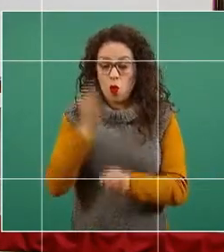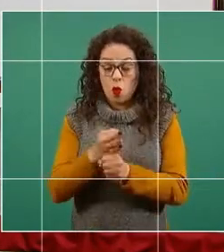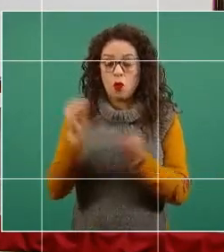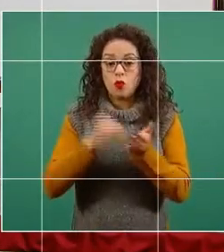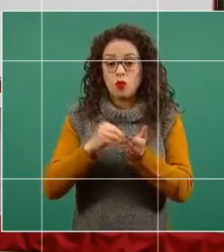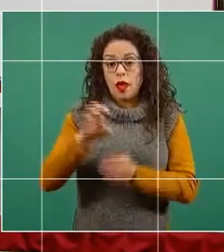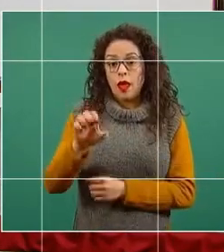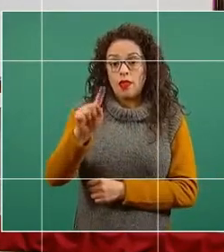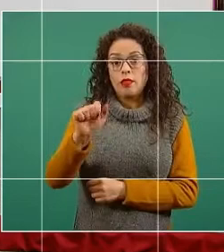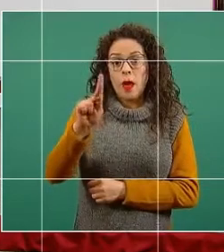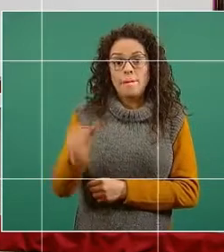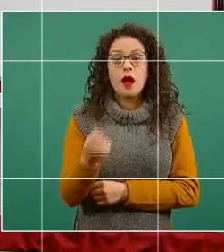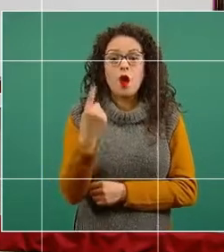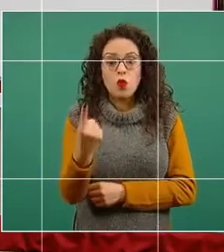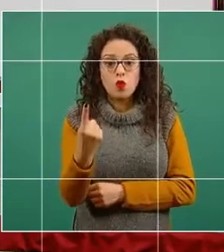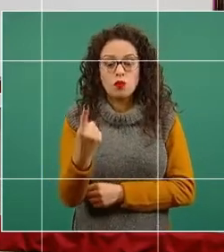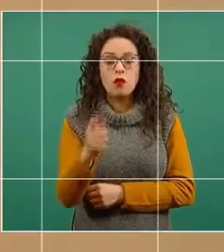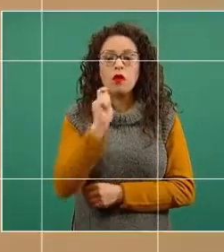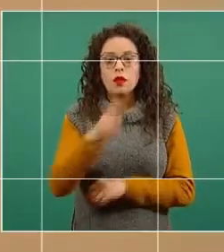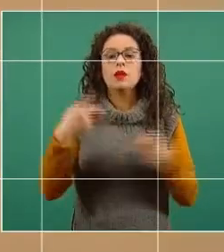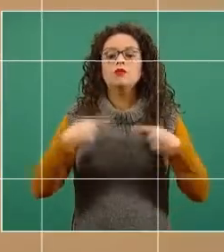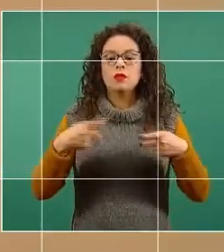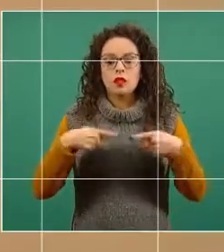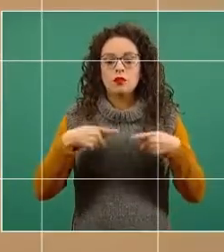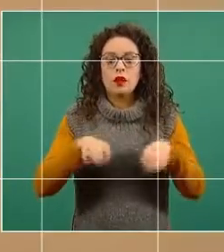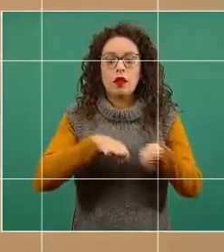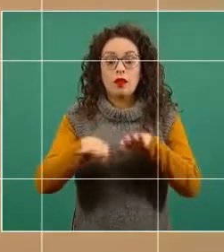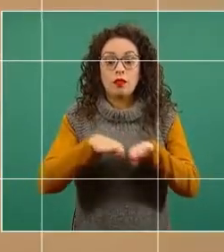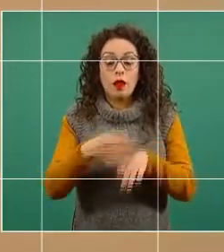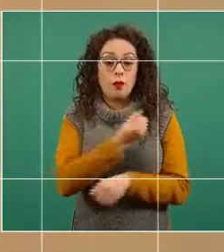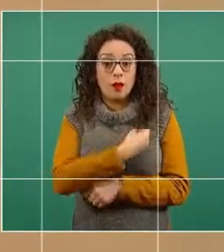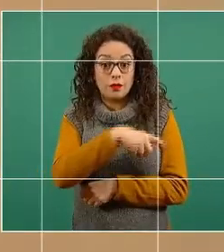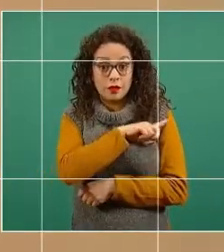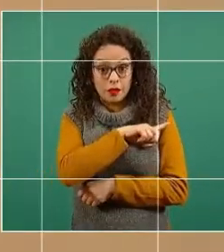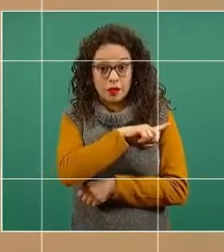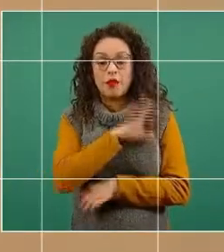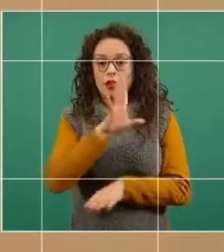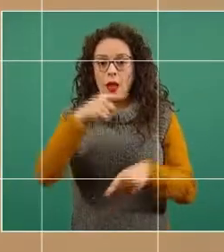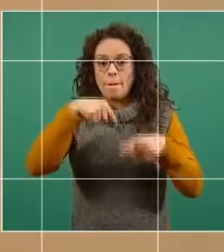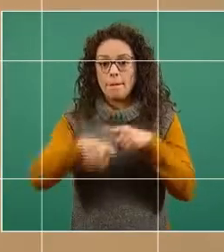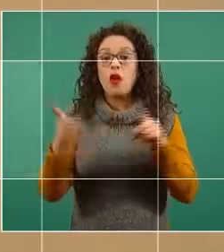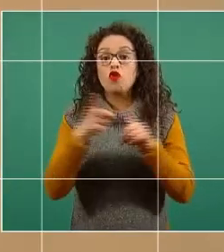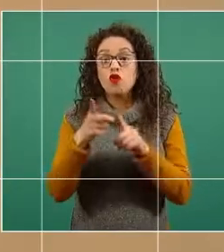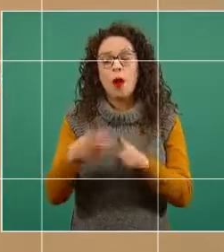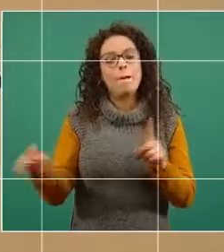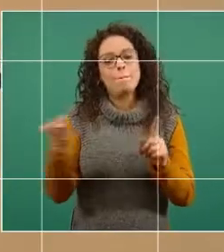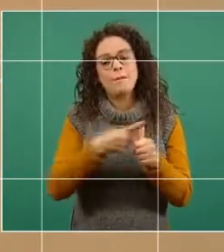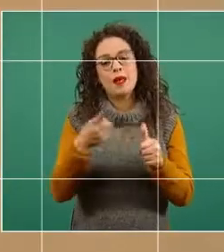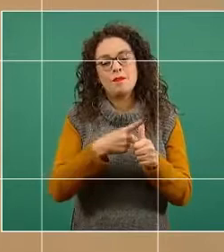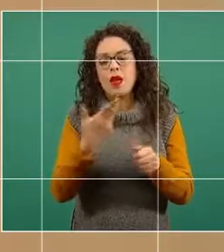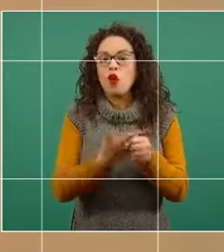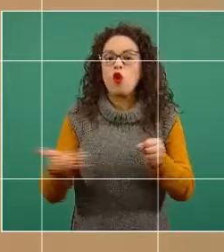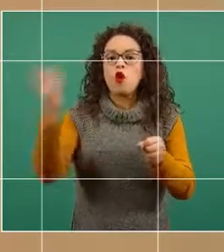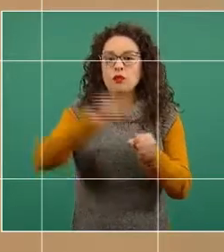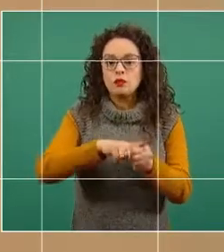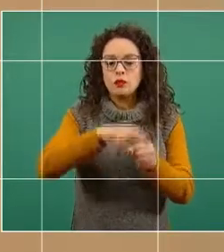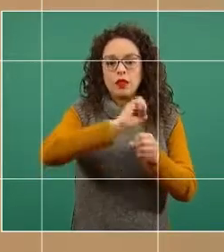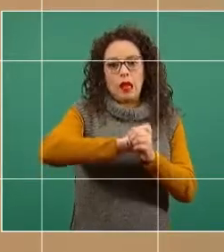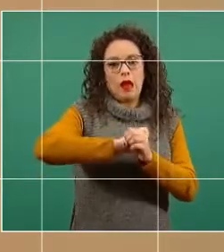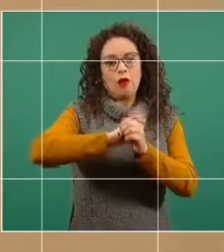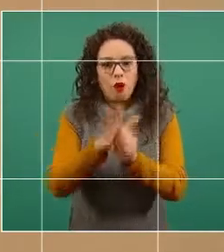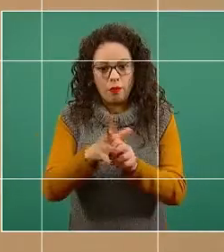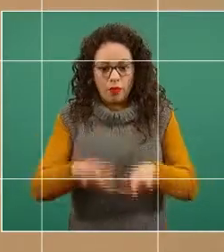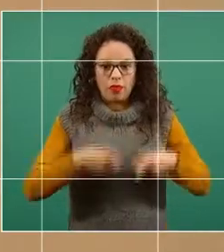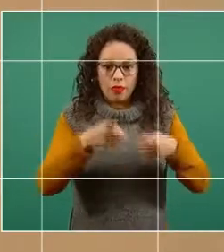vacunación del personal de salud y que hemos empezado en las unidades COVID, el personal que está directamente en